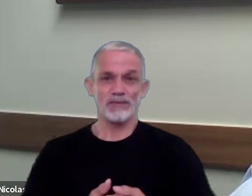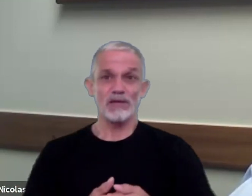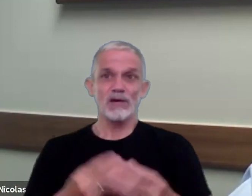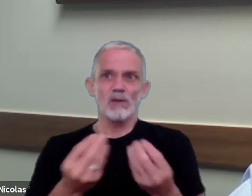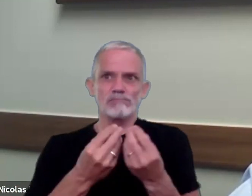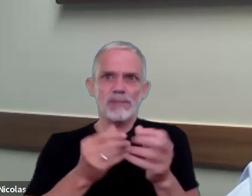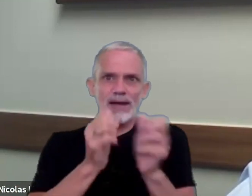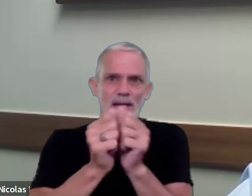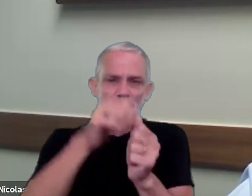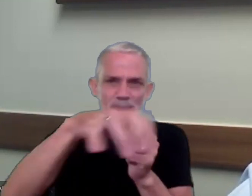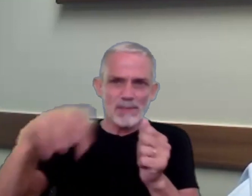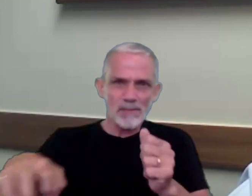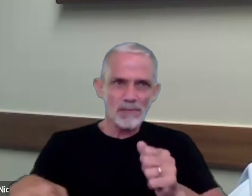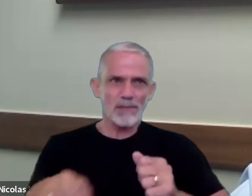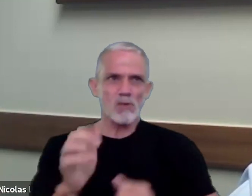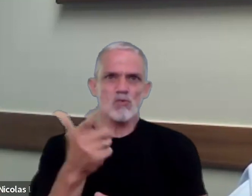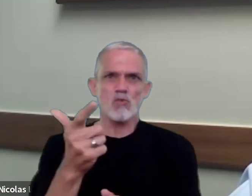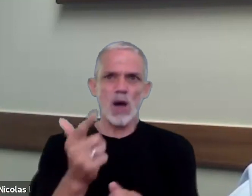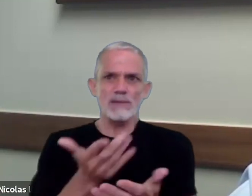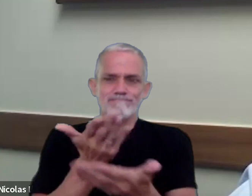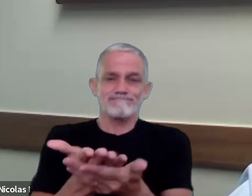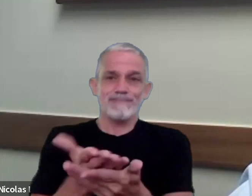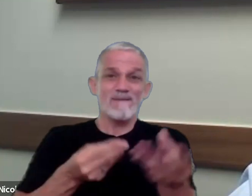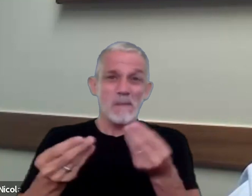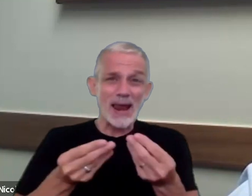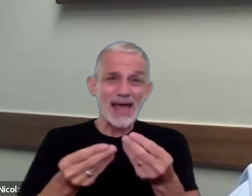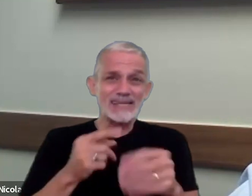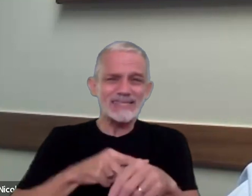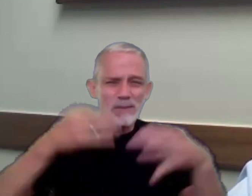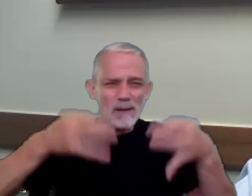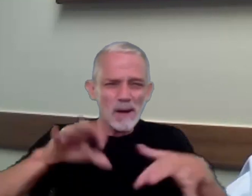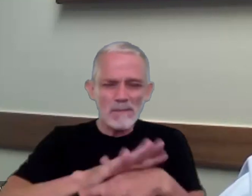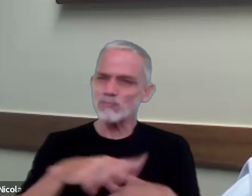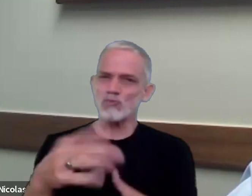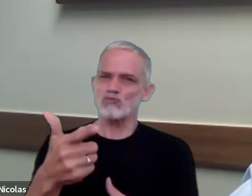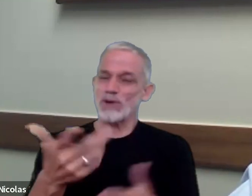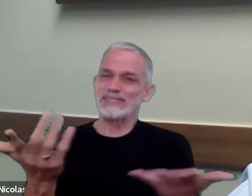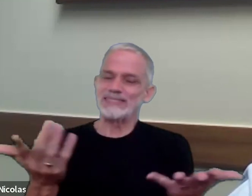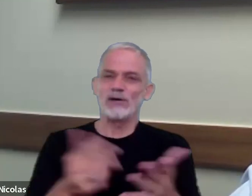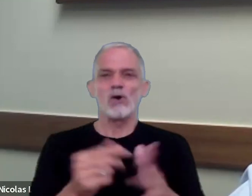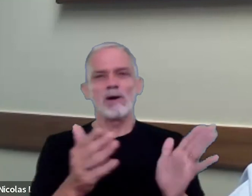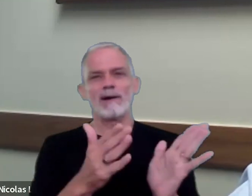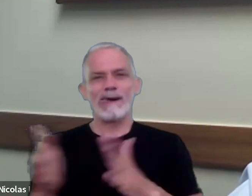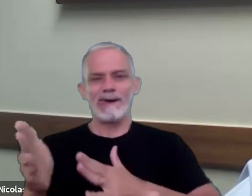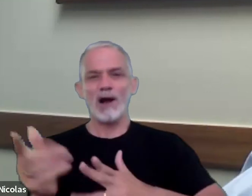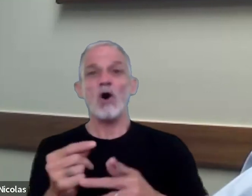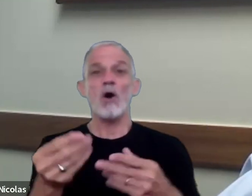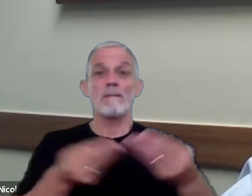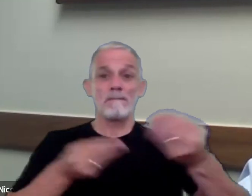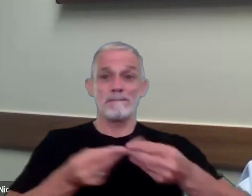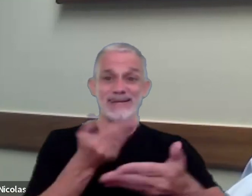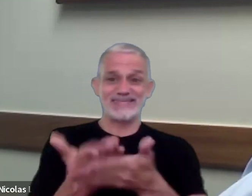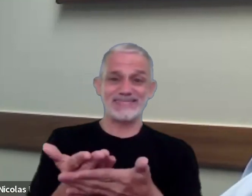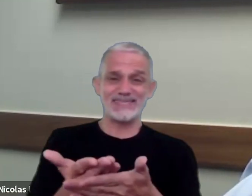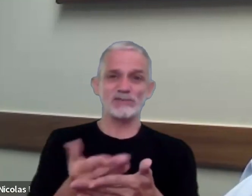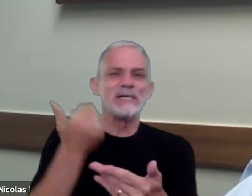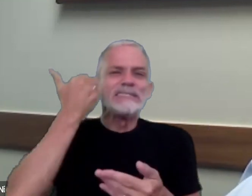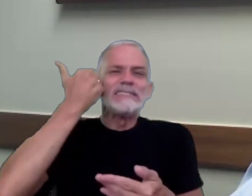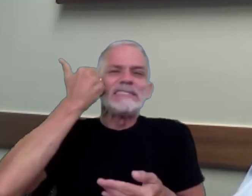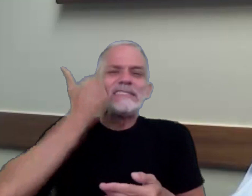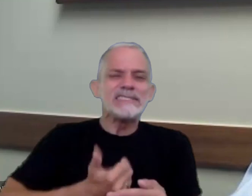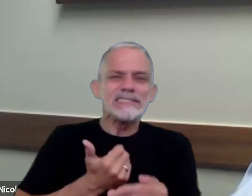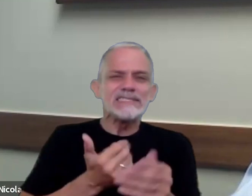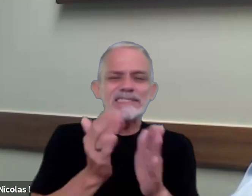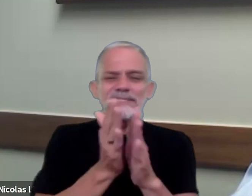compañías no tienen presentados sus balances a tiempo ¿sí? o tal vez esos balances están presentados al filo